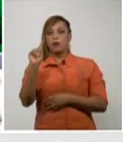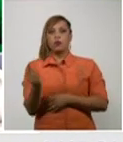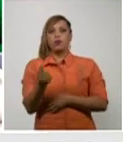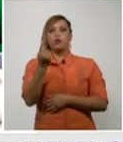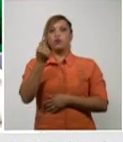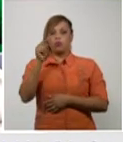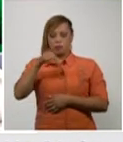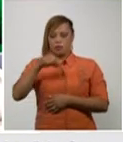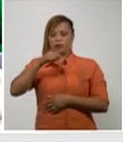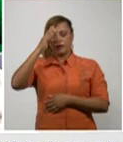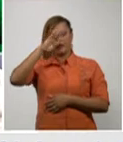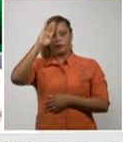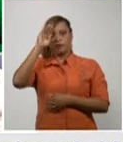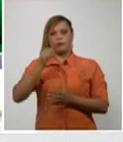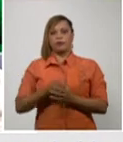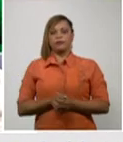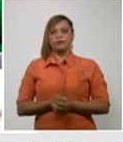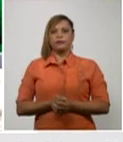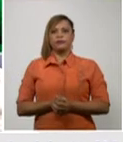país de Panamá